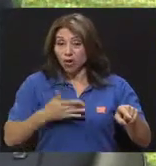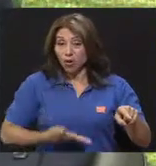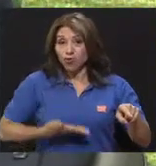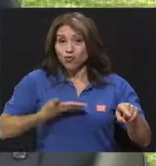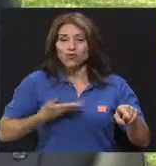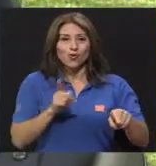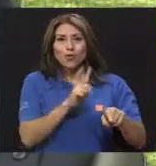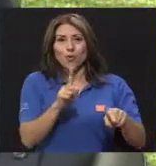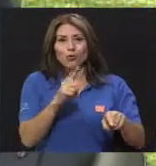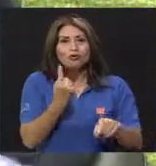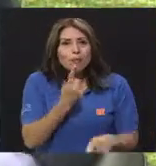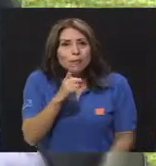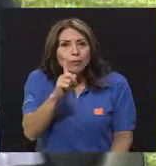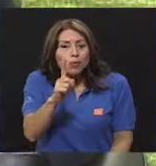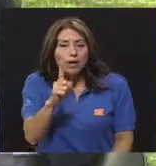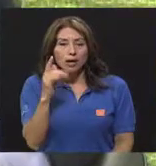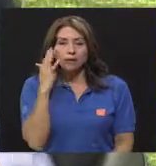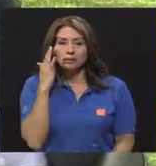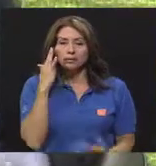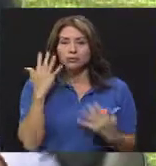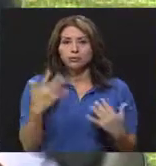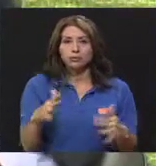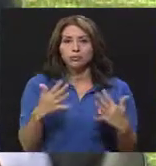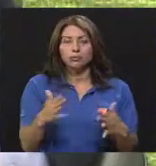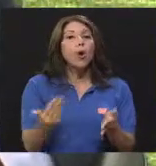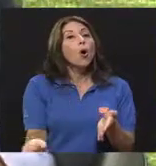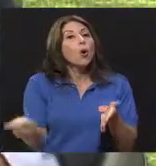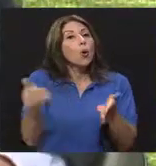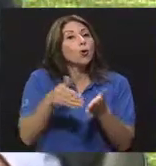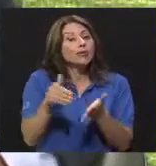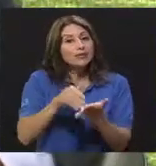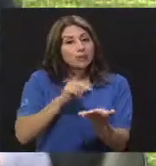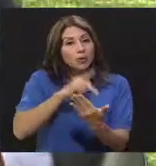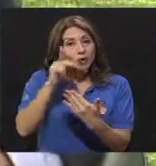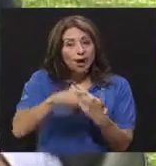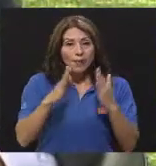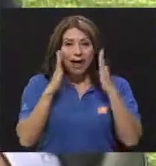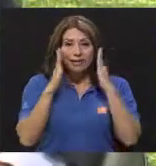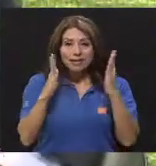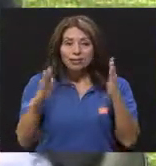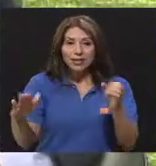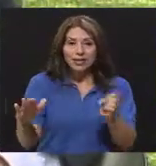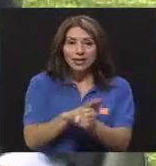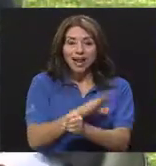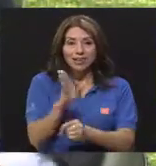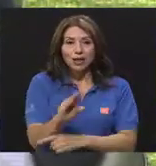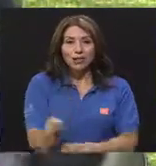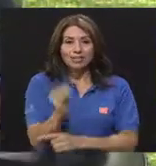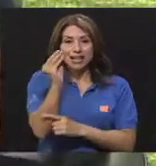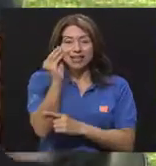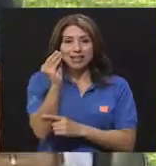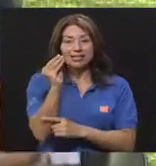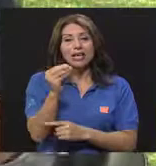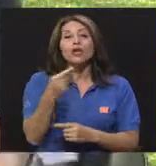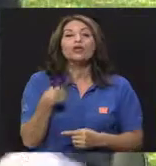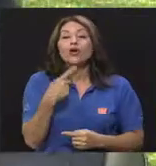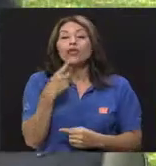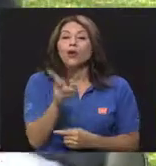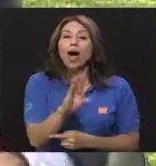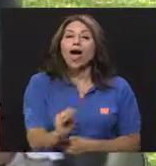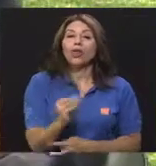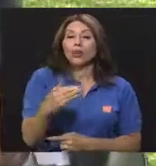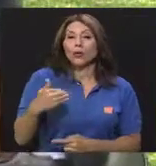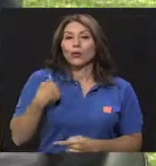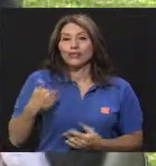preocupación. Entonces, poder volver a retomar lo que era el programa para la atención integral de adolescentes. Y yo digo ahora y jóvenes.